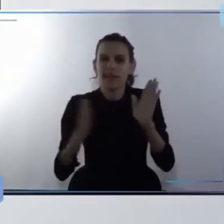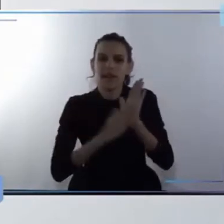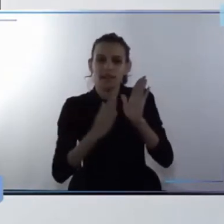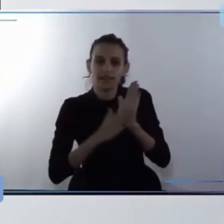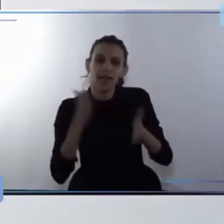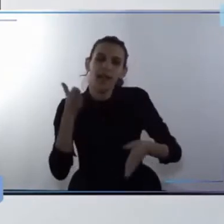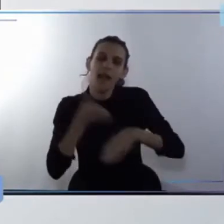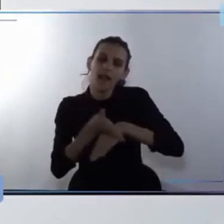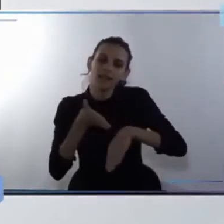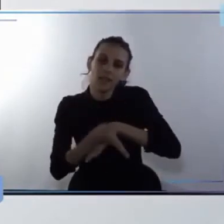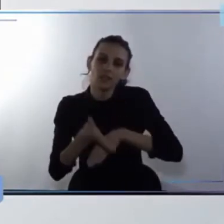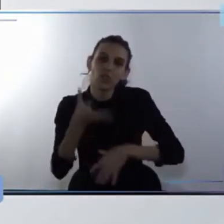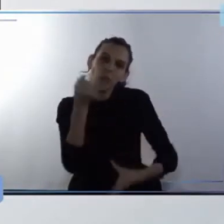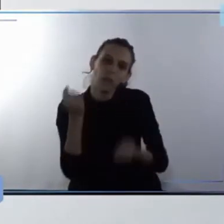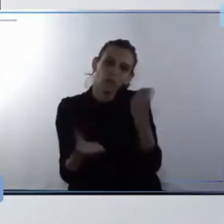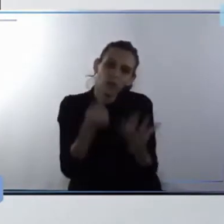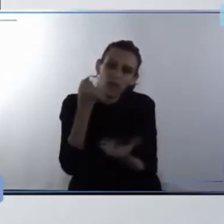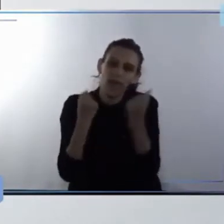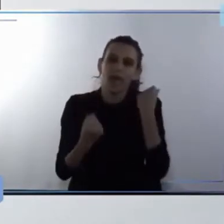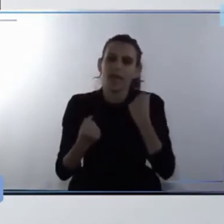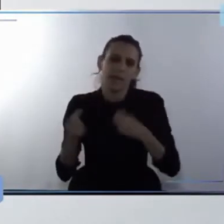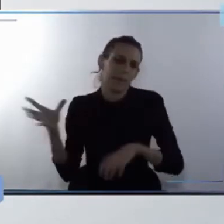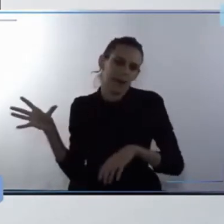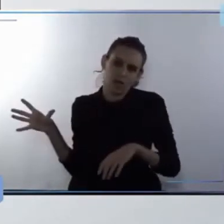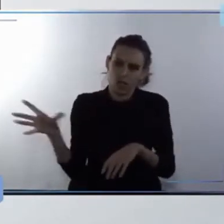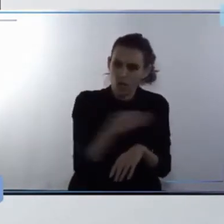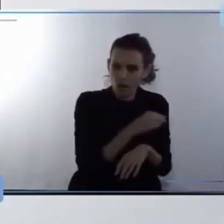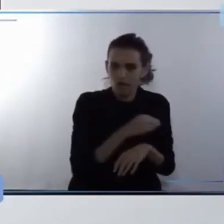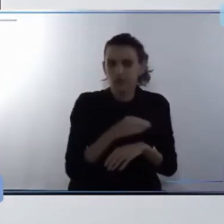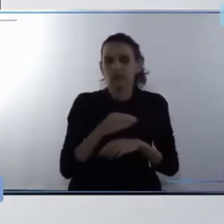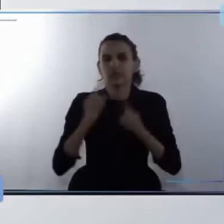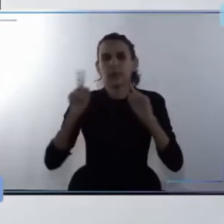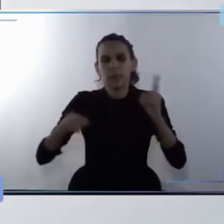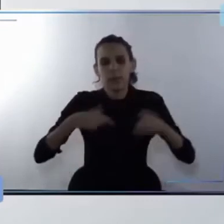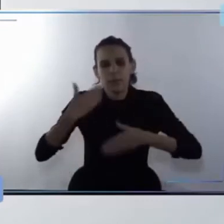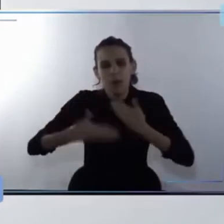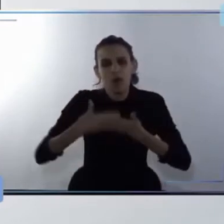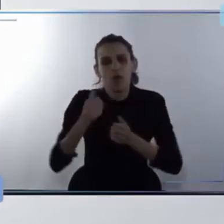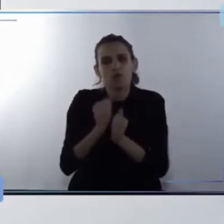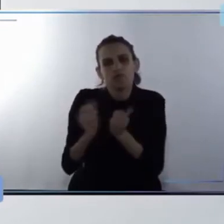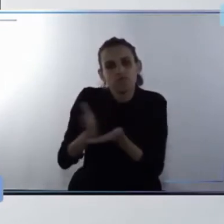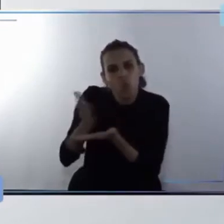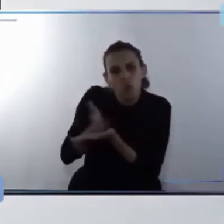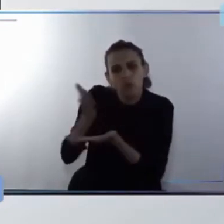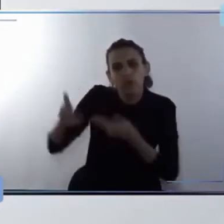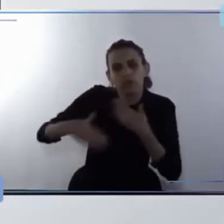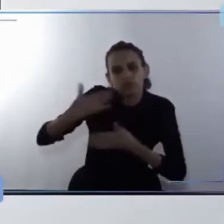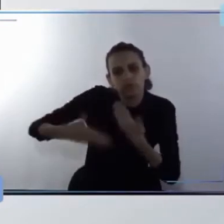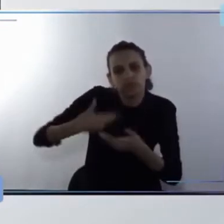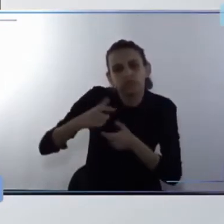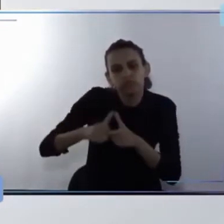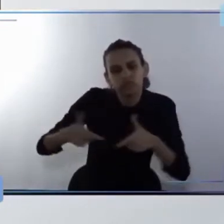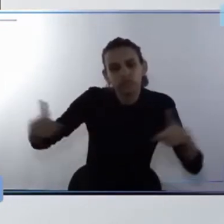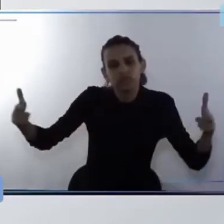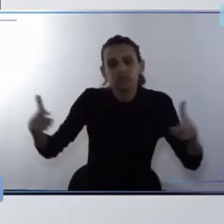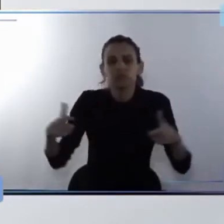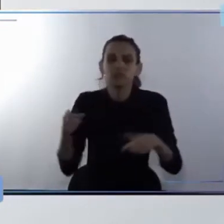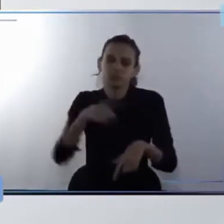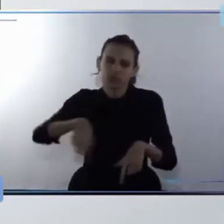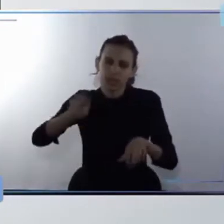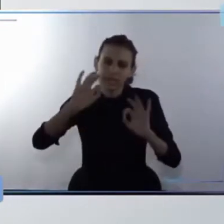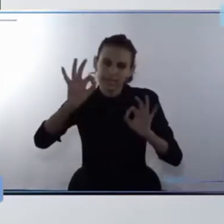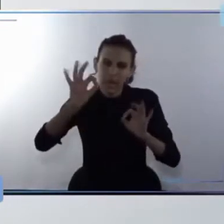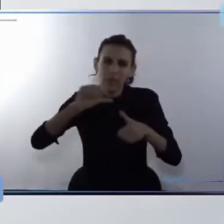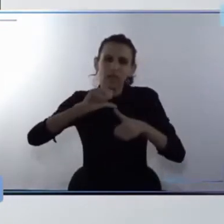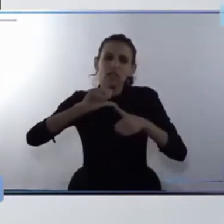las oportunidades y recursos para todos que mejoren la productividad ustedes saben que las ciudades latinoamericanas tienen muy